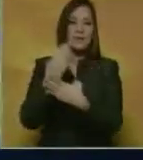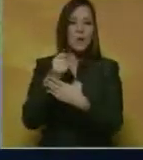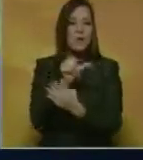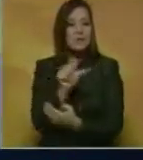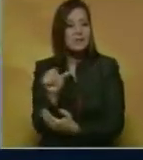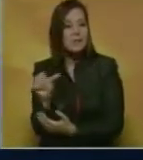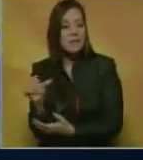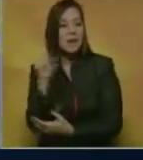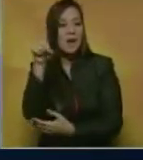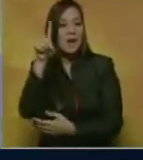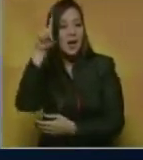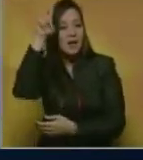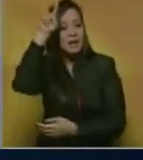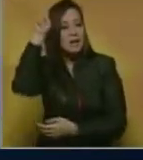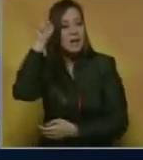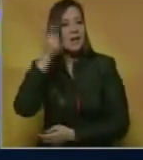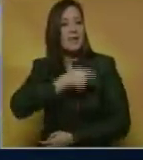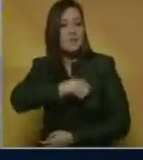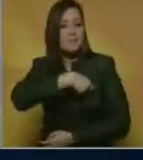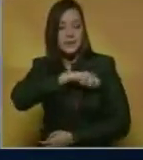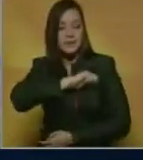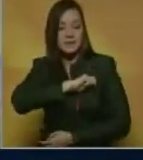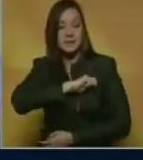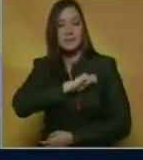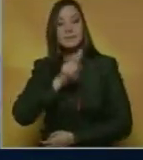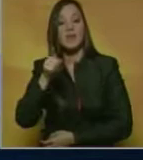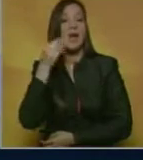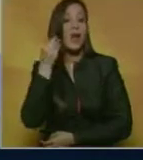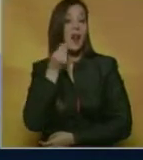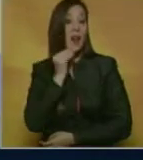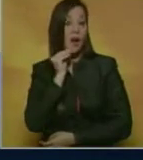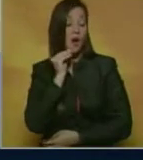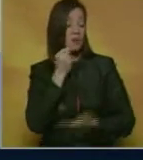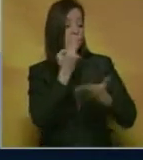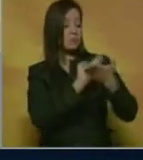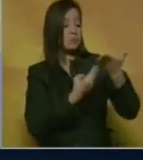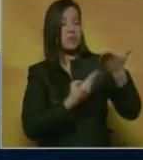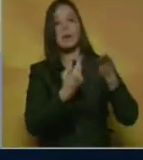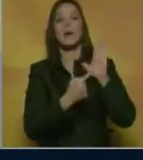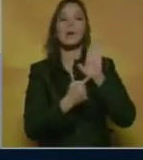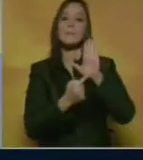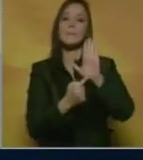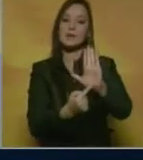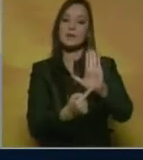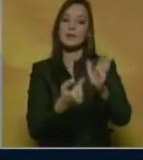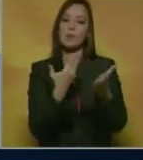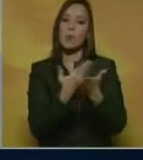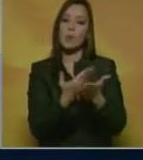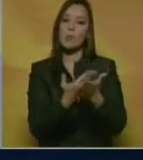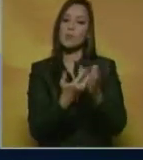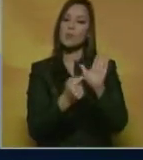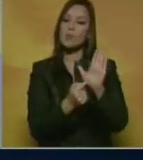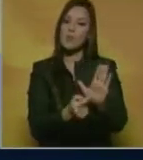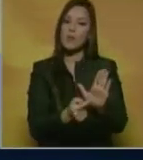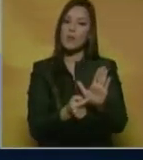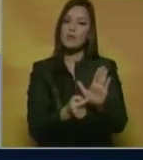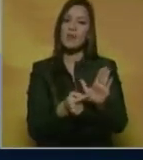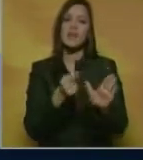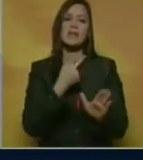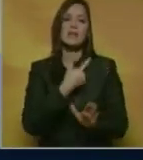última jornada del Mercedes-Benz Fashion Week la joven diseñadora presentó una propuesta sólida que llamó Empedrado